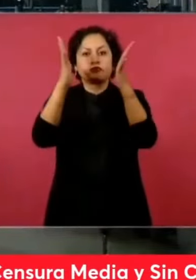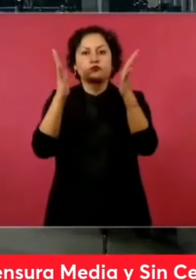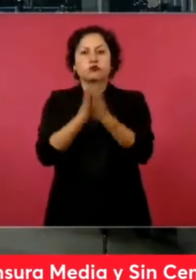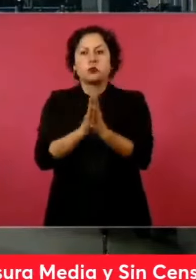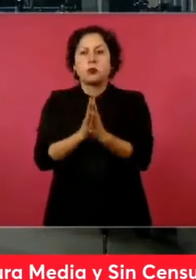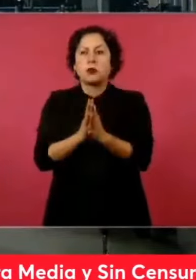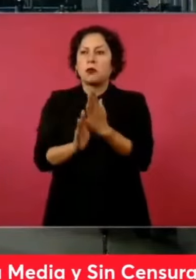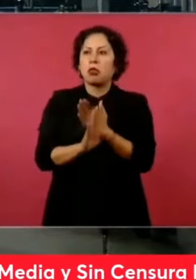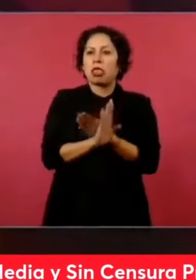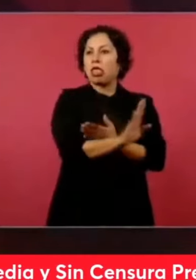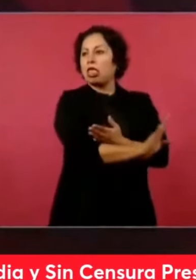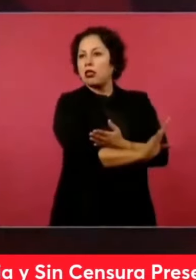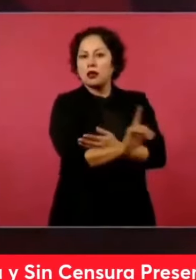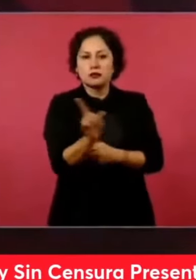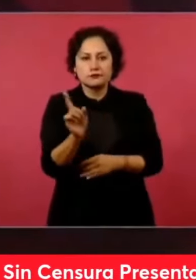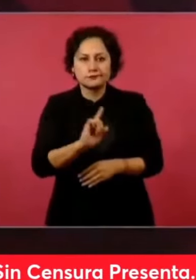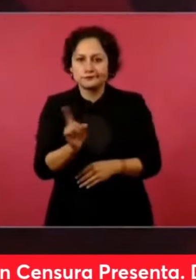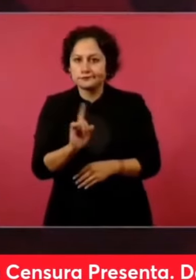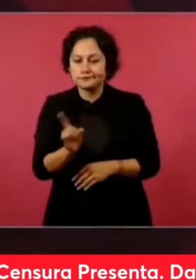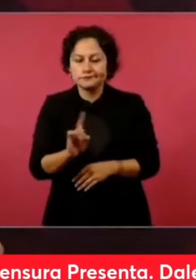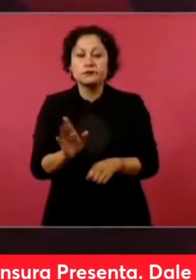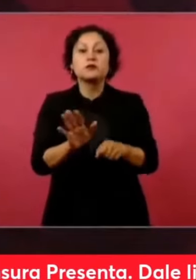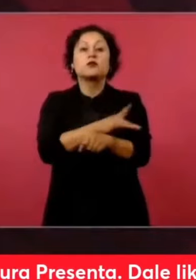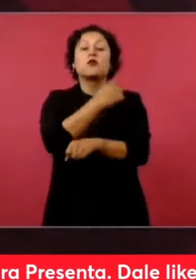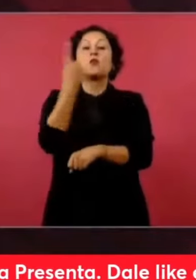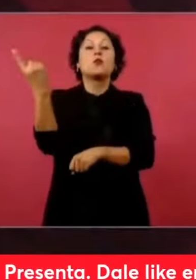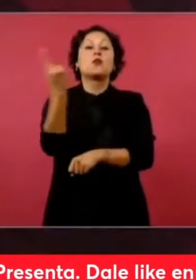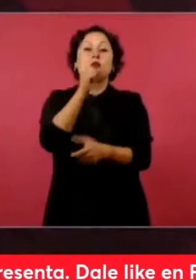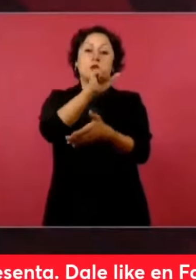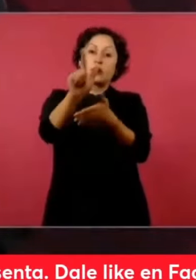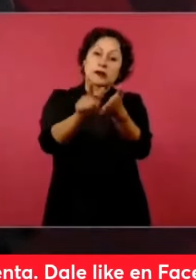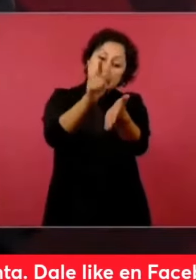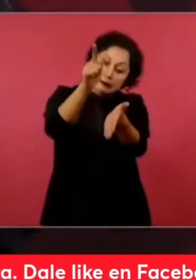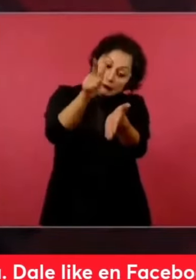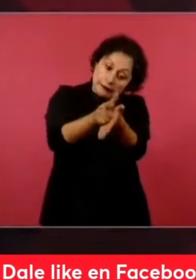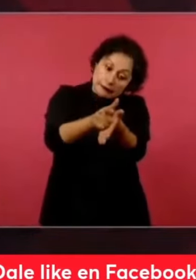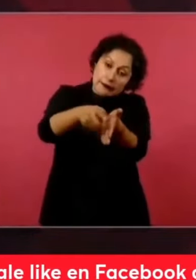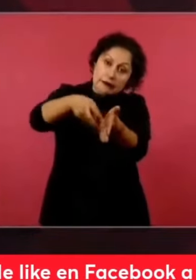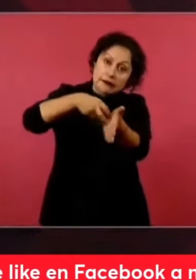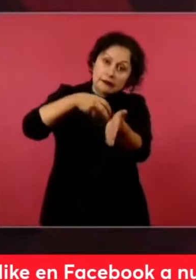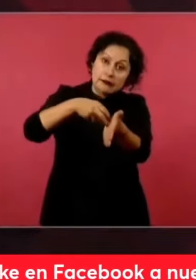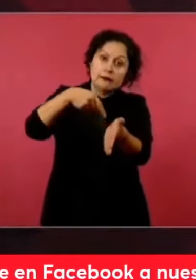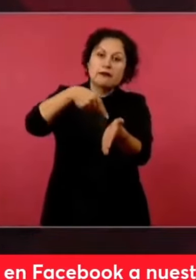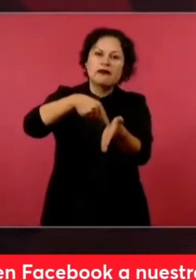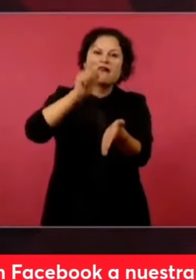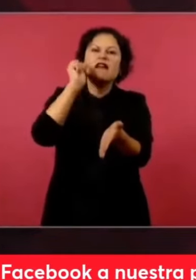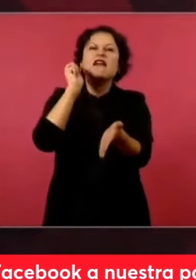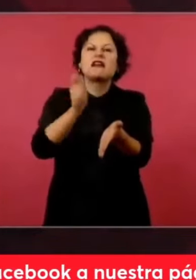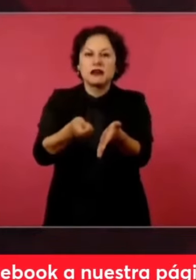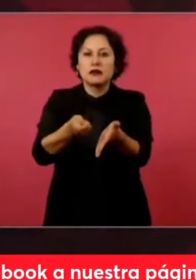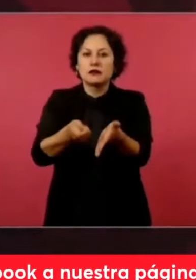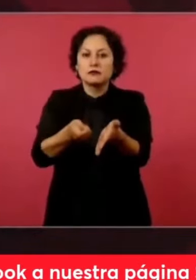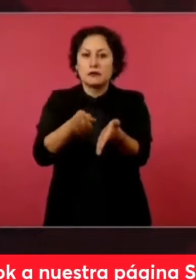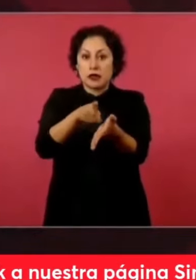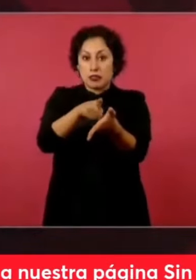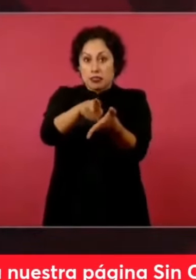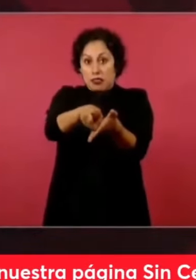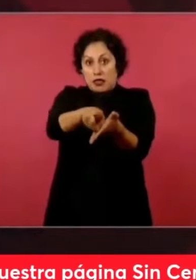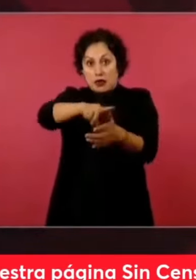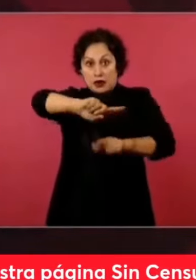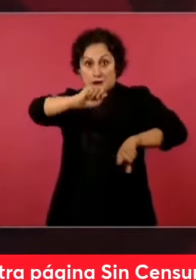reforma para limitar derechos, para